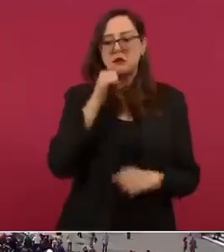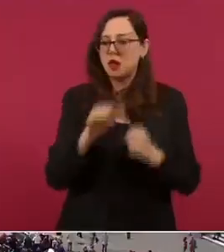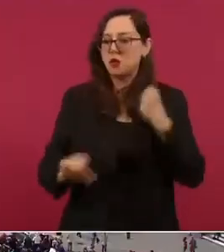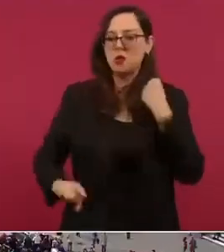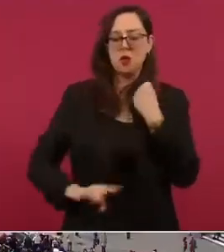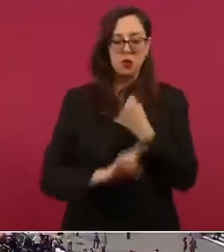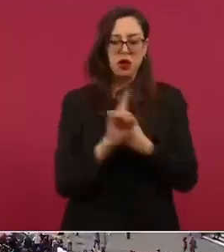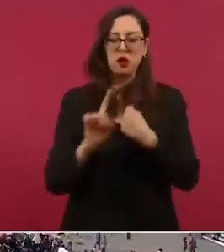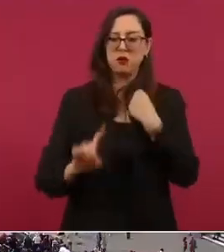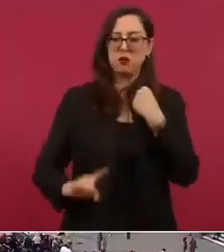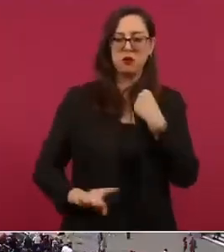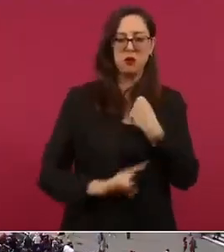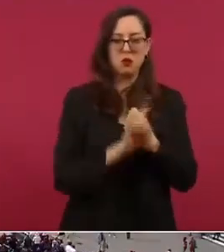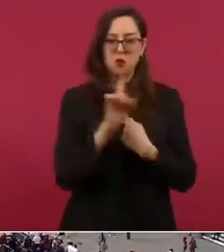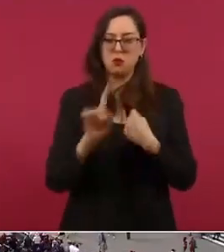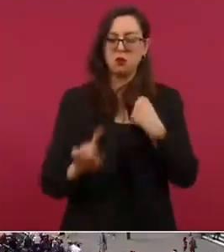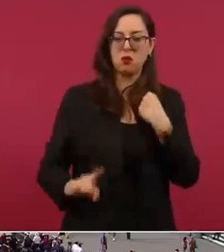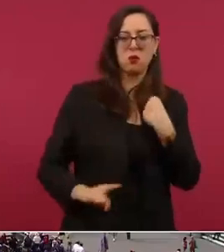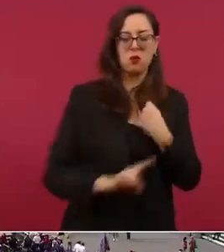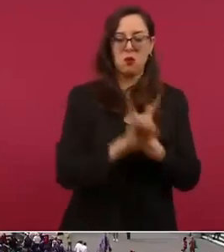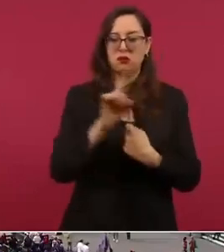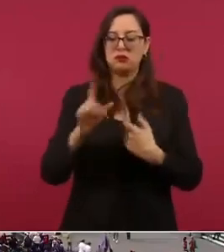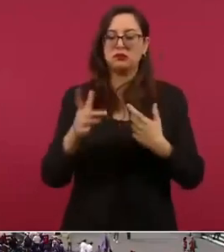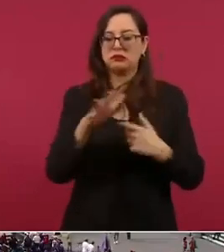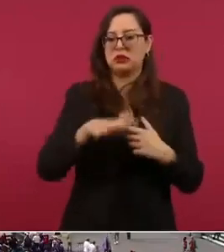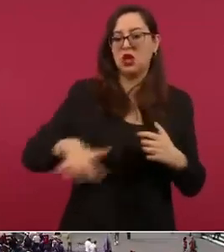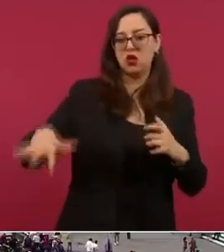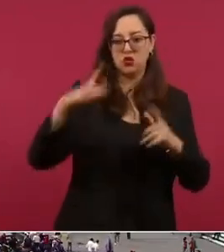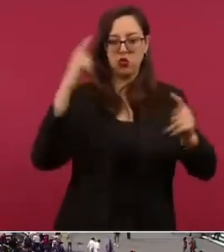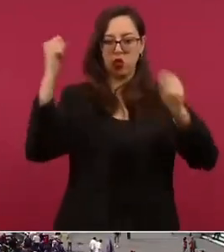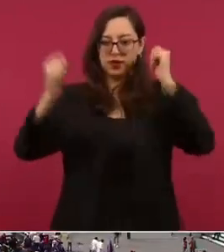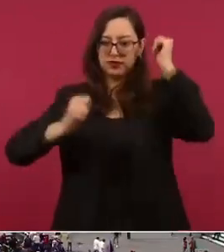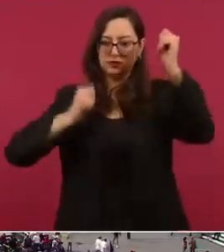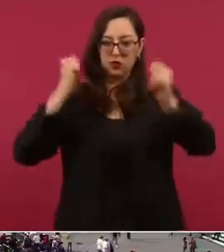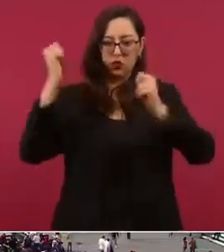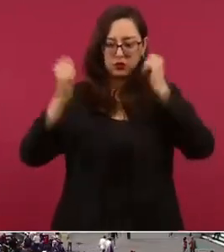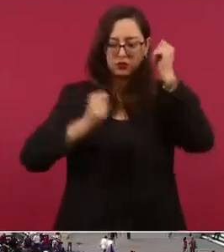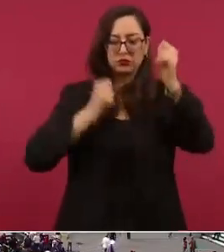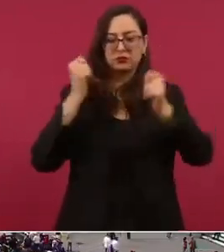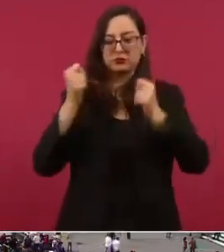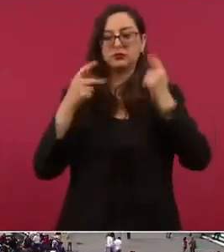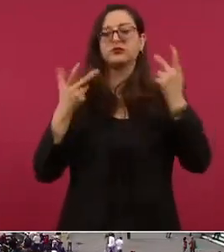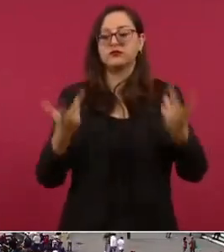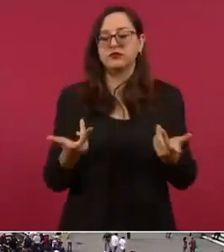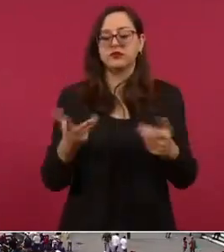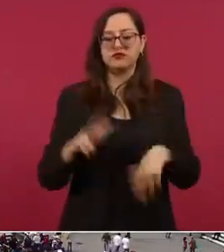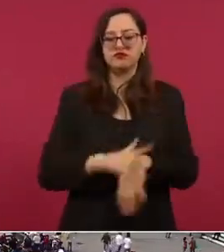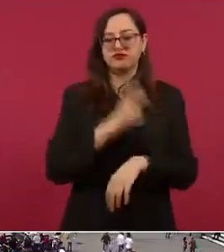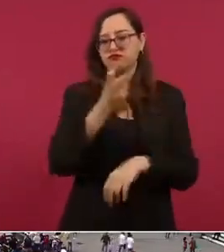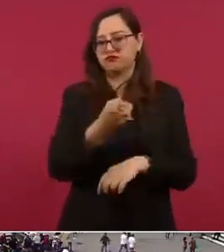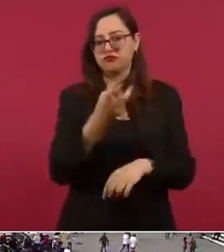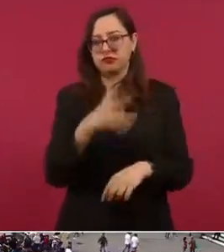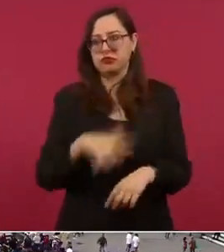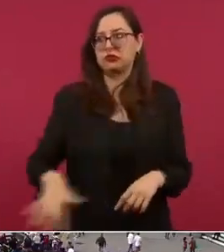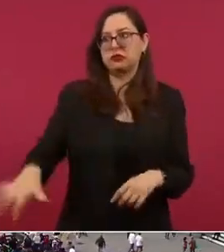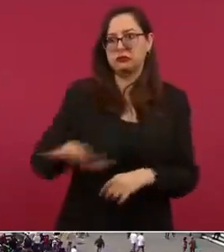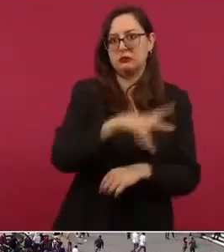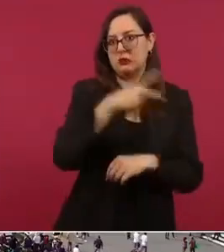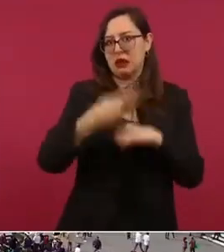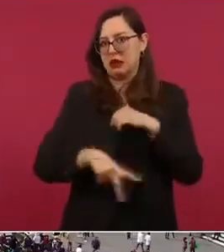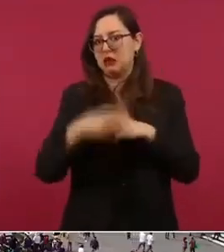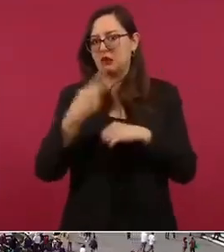la zona turística y hasta por cuestiones de protección civil